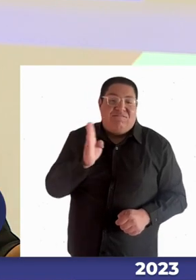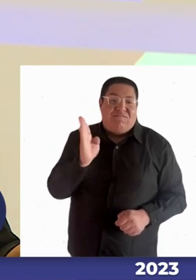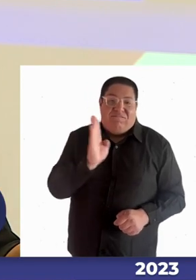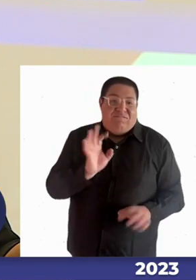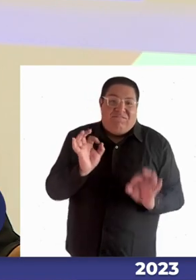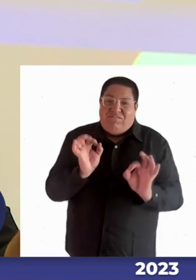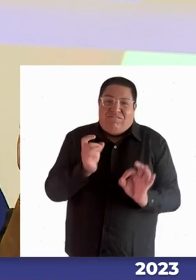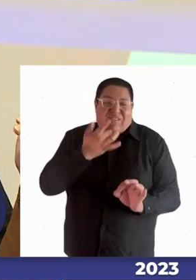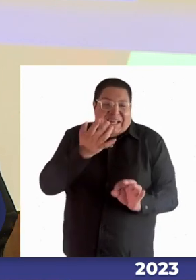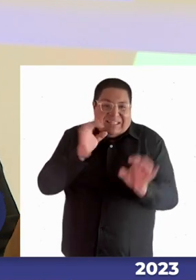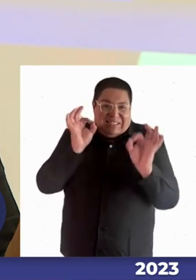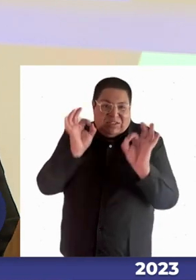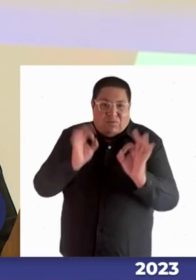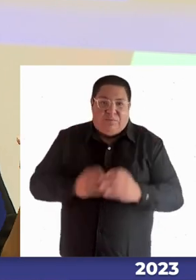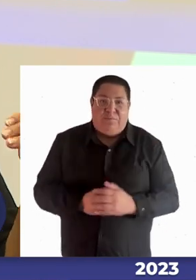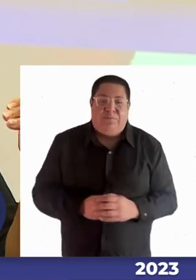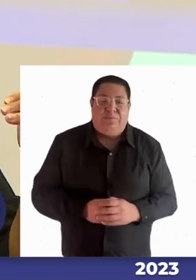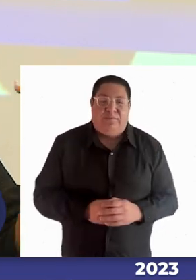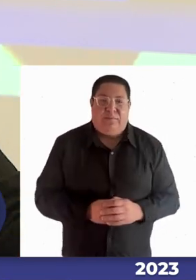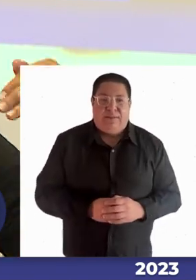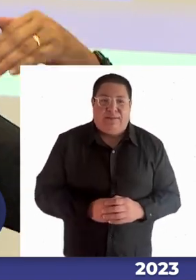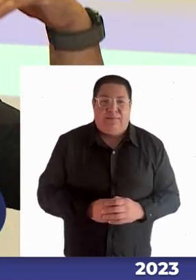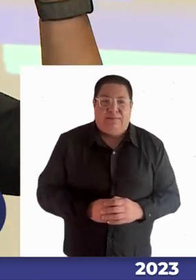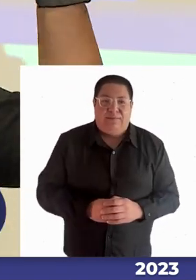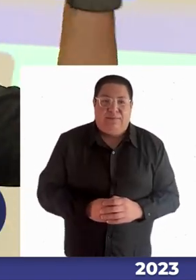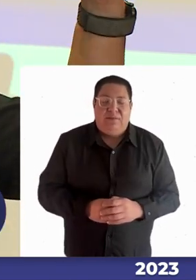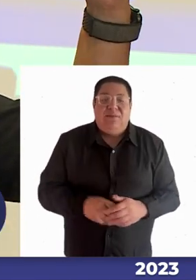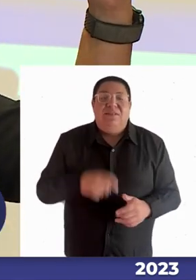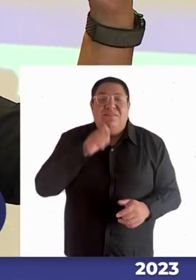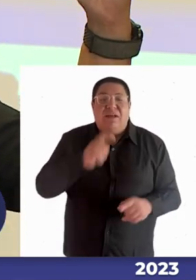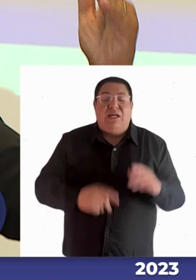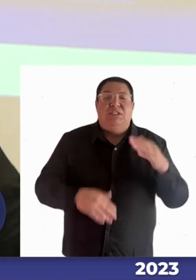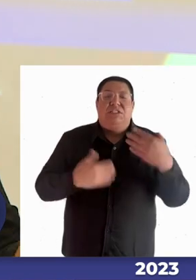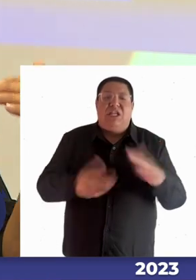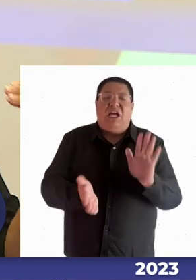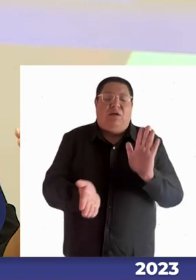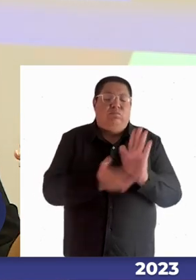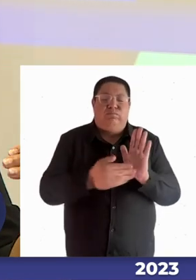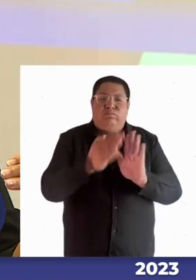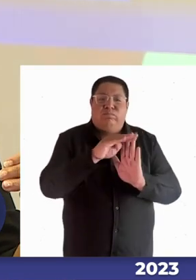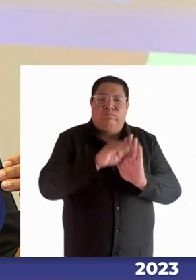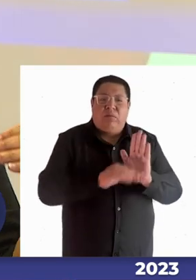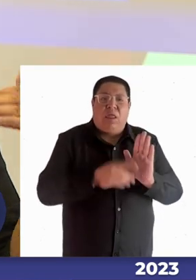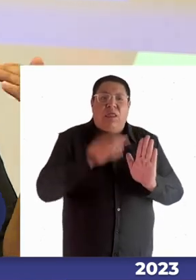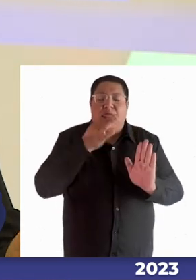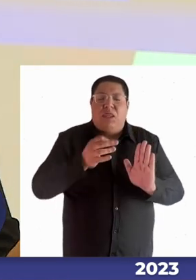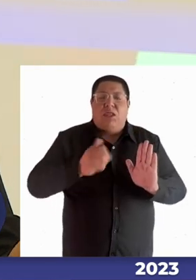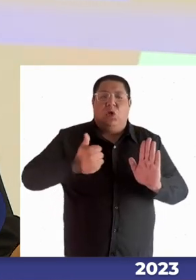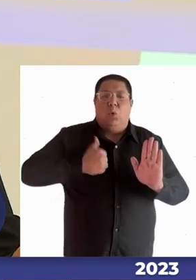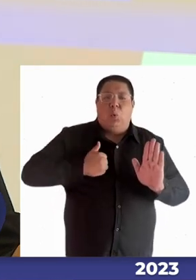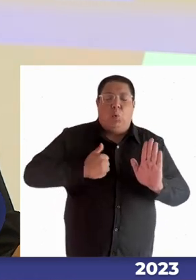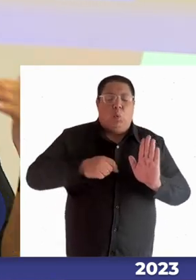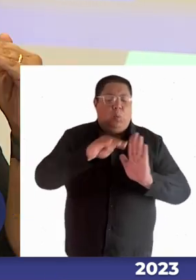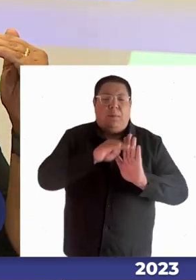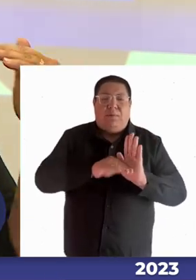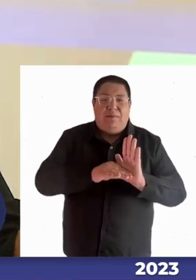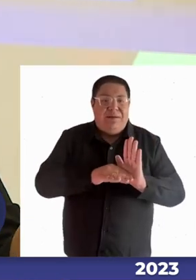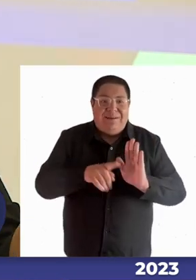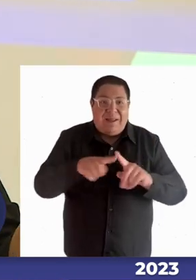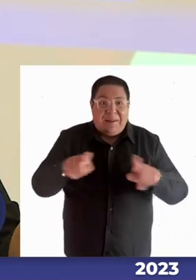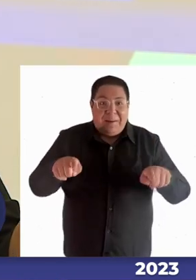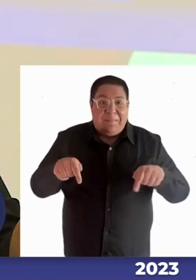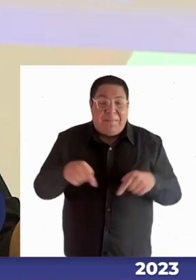básicos, pero que tiene que ver con que aquí no basta con declarar el que vamos a tener un espacio que sea